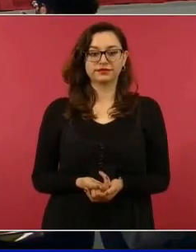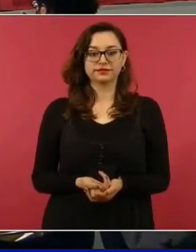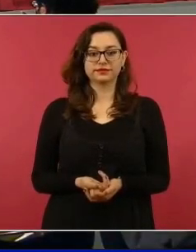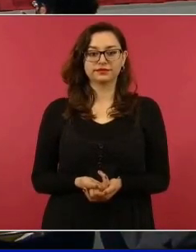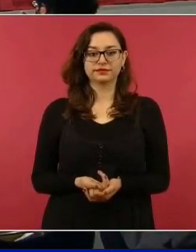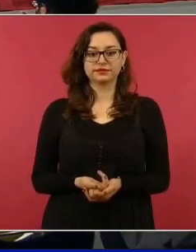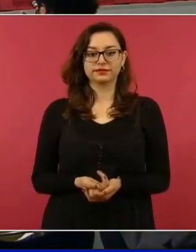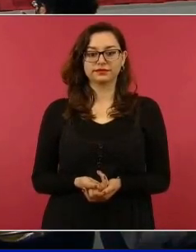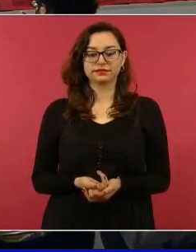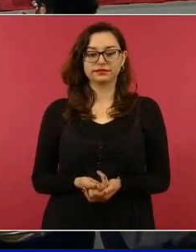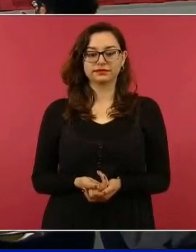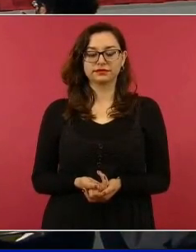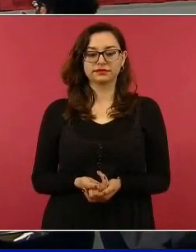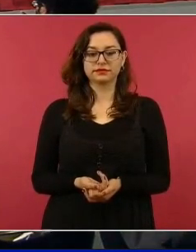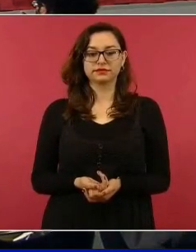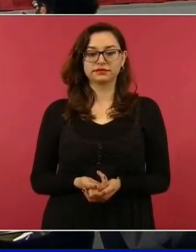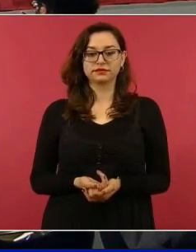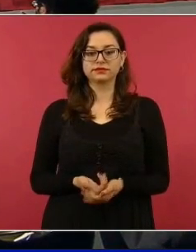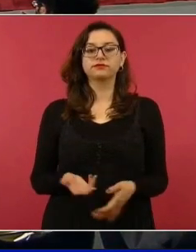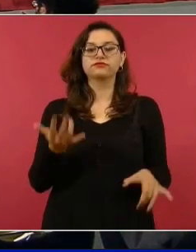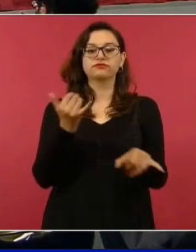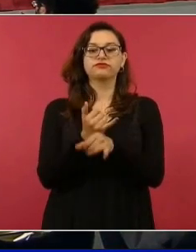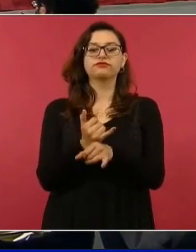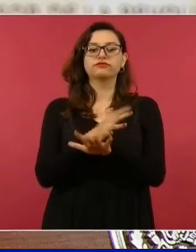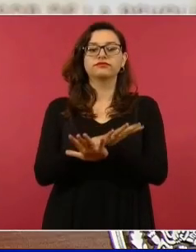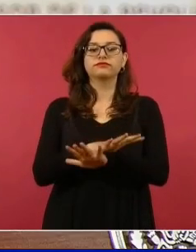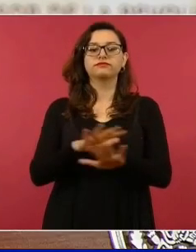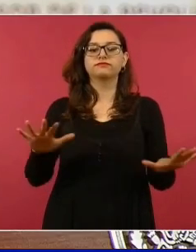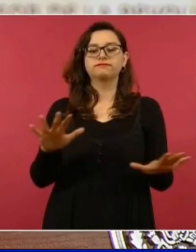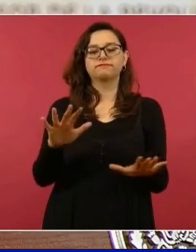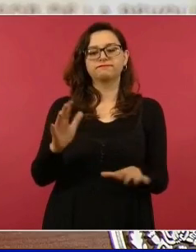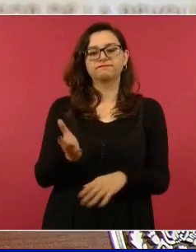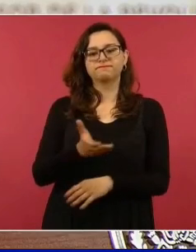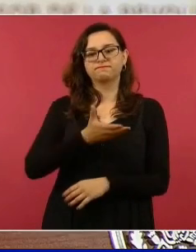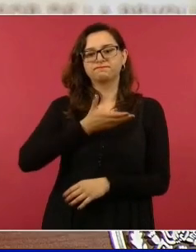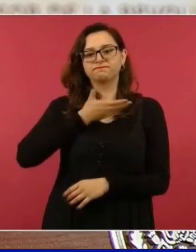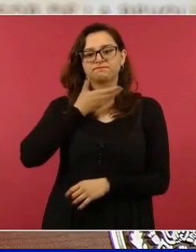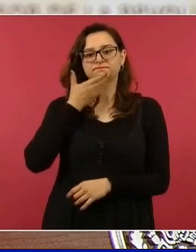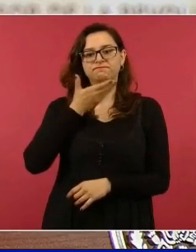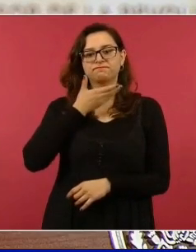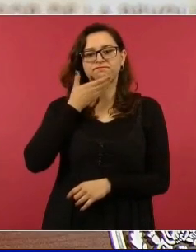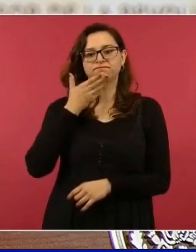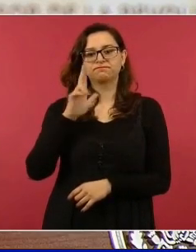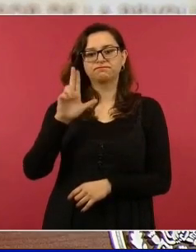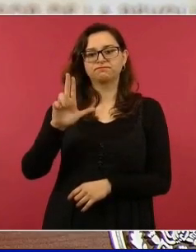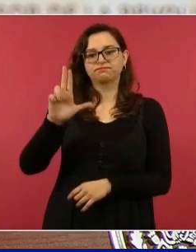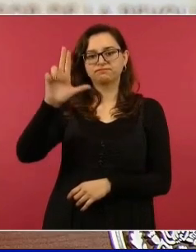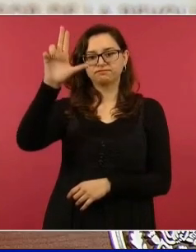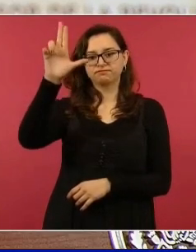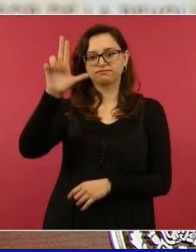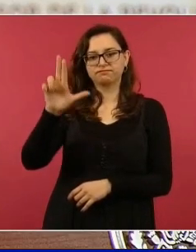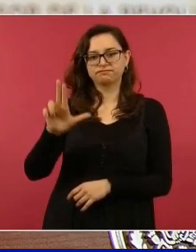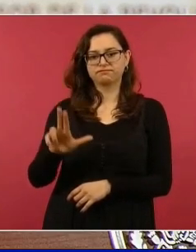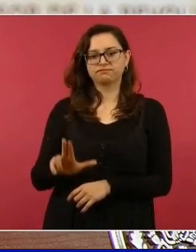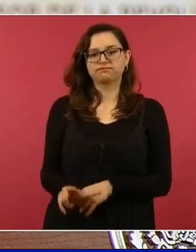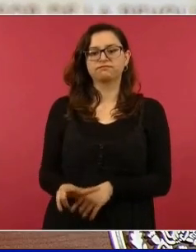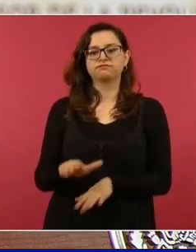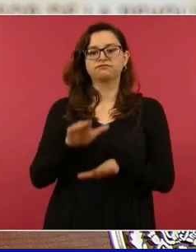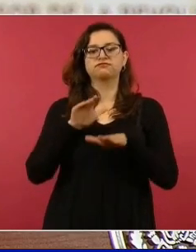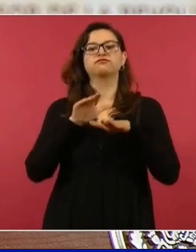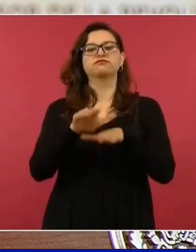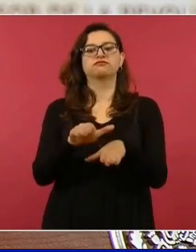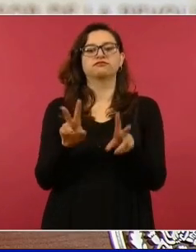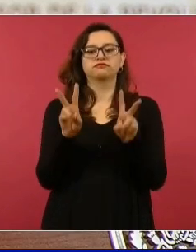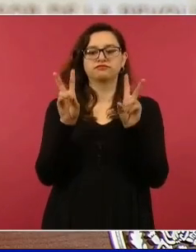Informar, como todos los martes, sobre la situación de la pandemia